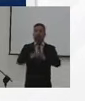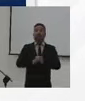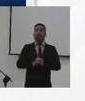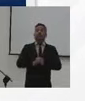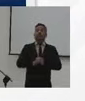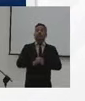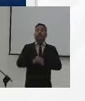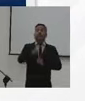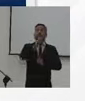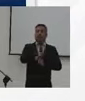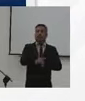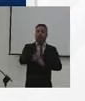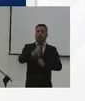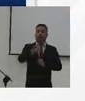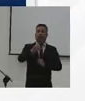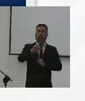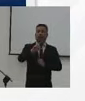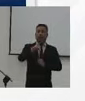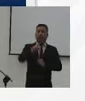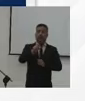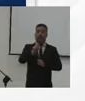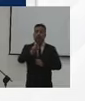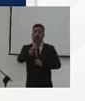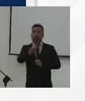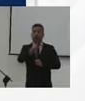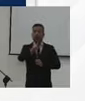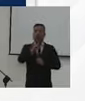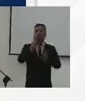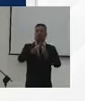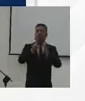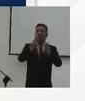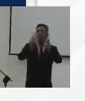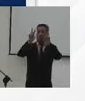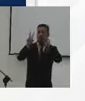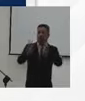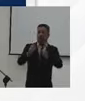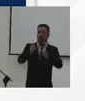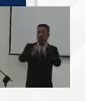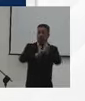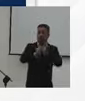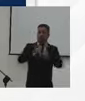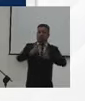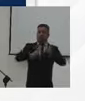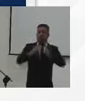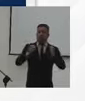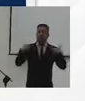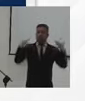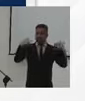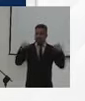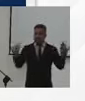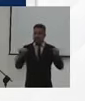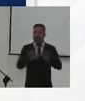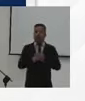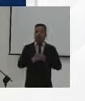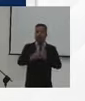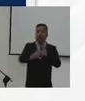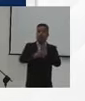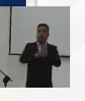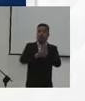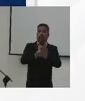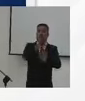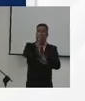doctor Néstor Ordóñez, persona conocedora a sobremanera de los temas del deporte, de la recreación, la actividad física,